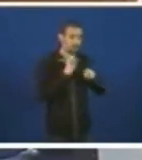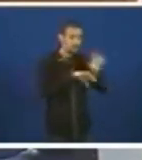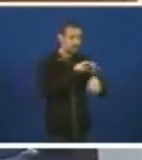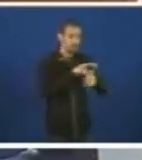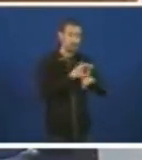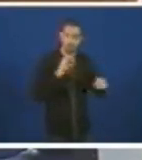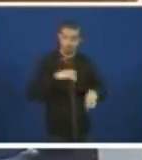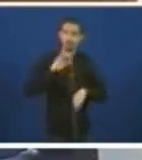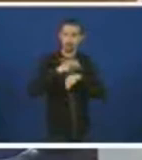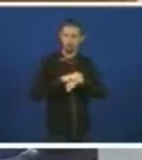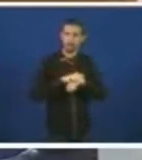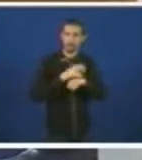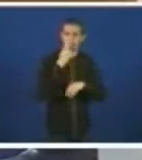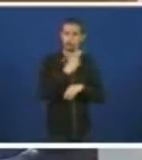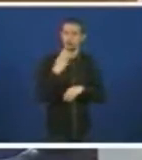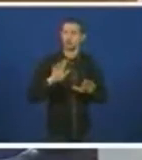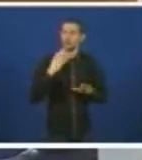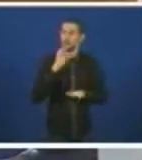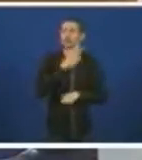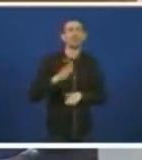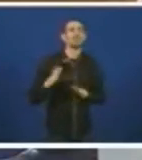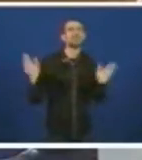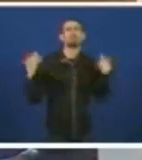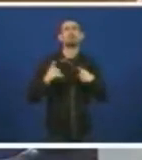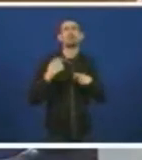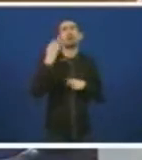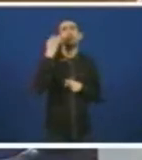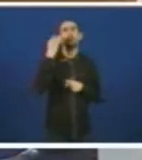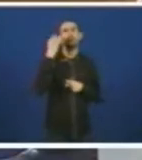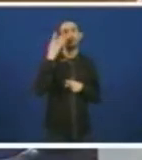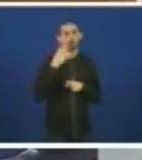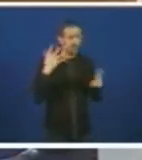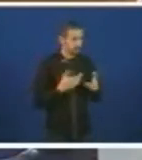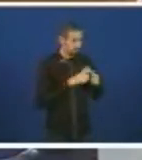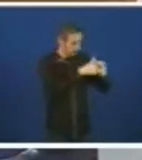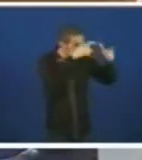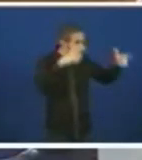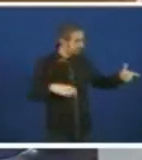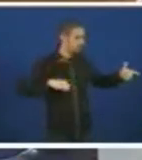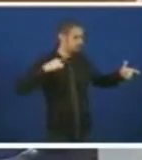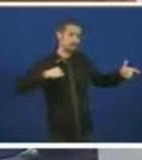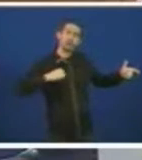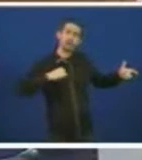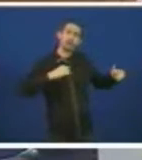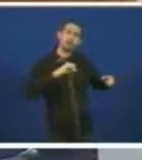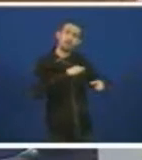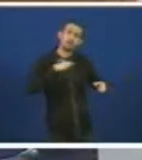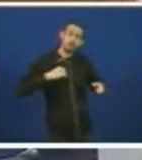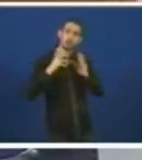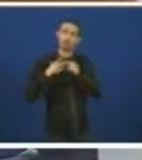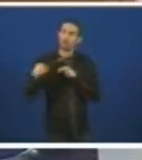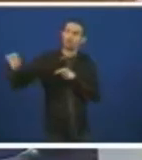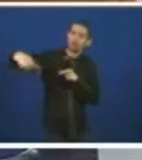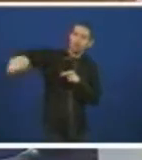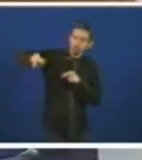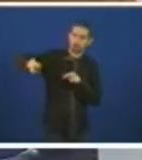compromiso. Pero non parece que teña moito sentido animar a unha ampliación dun hospital privado cando están a construir o que vostedes